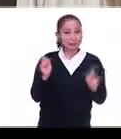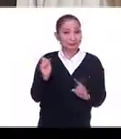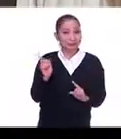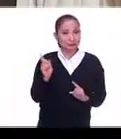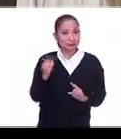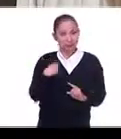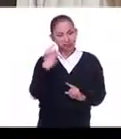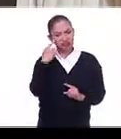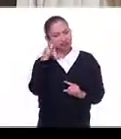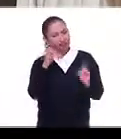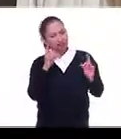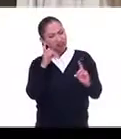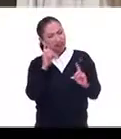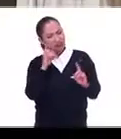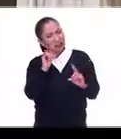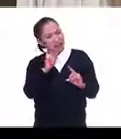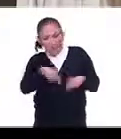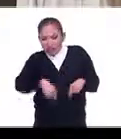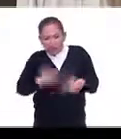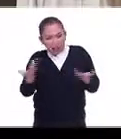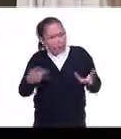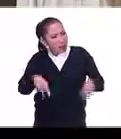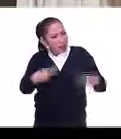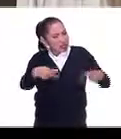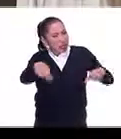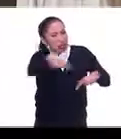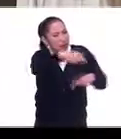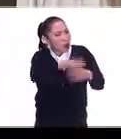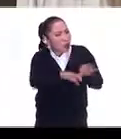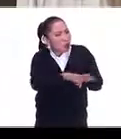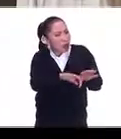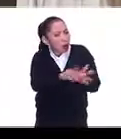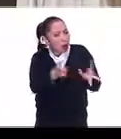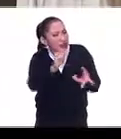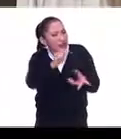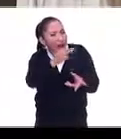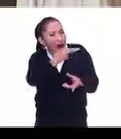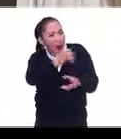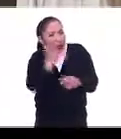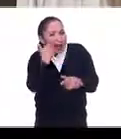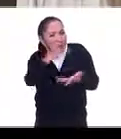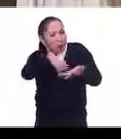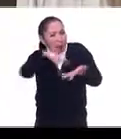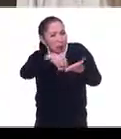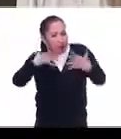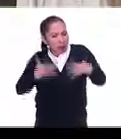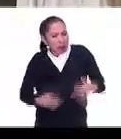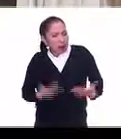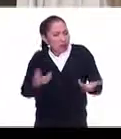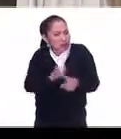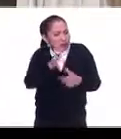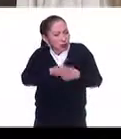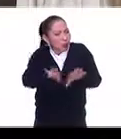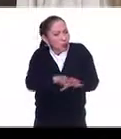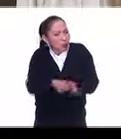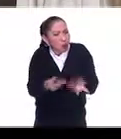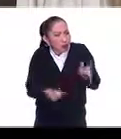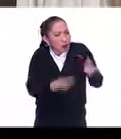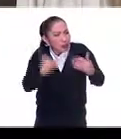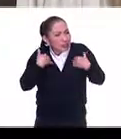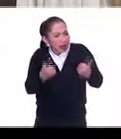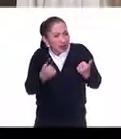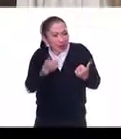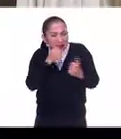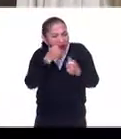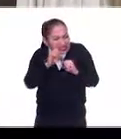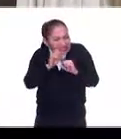yo me quedé dudando, pues si están aquí en la gran vendimia y todas somos clau y todas queremos comprar nuestra blusa, entonces les pregunté, ¿me pueden